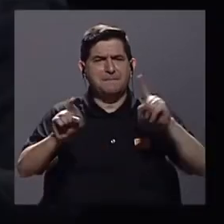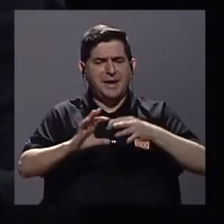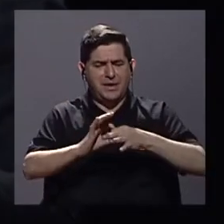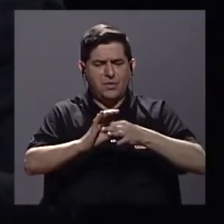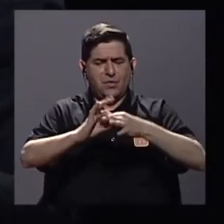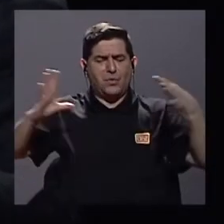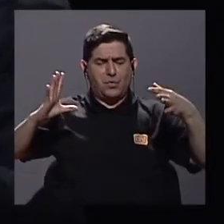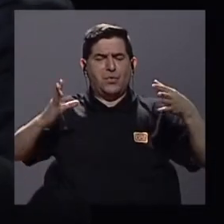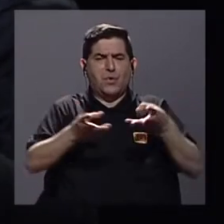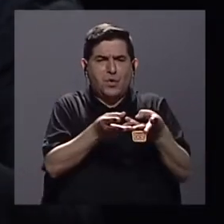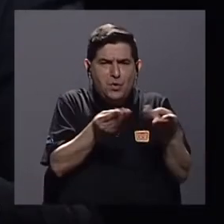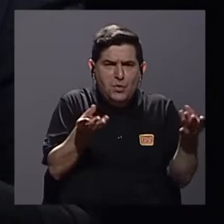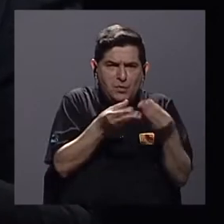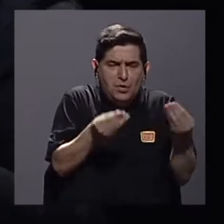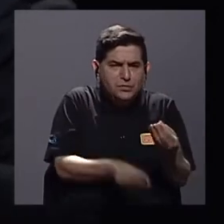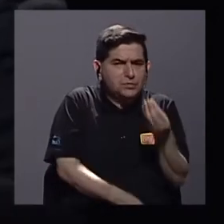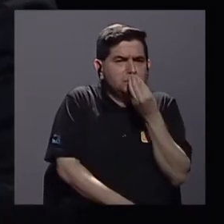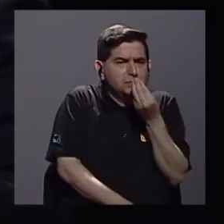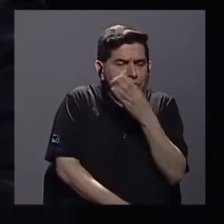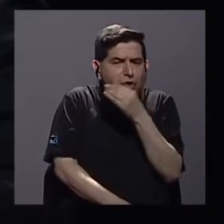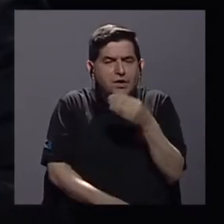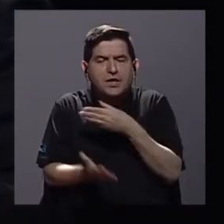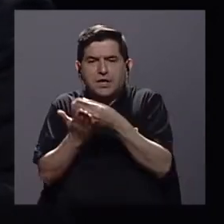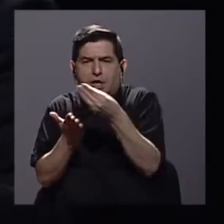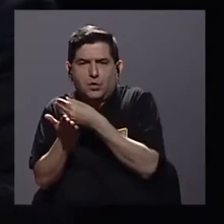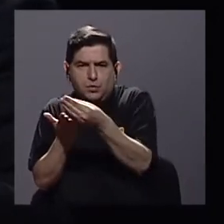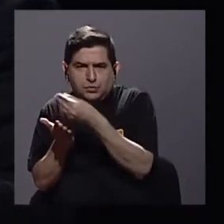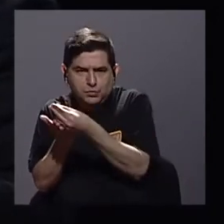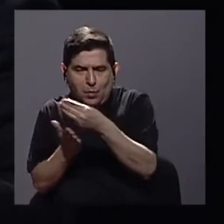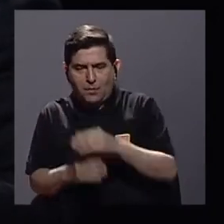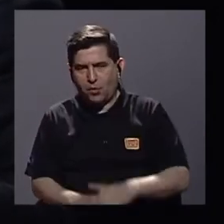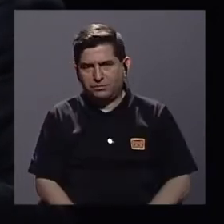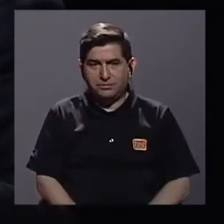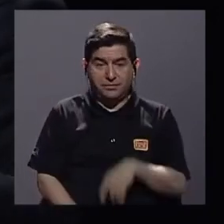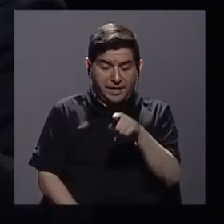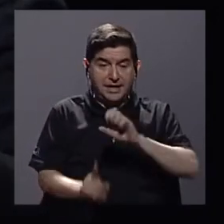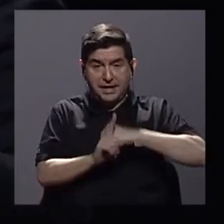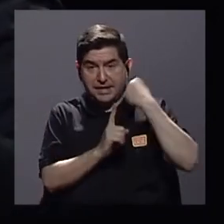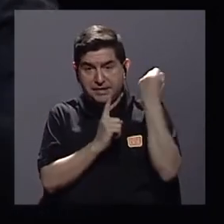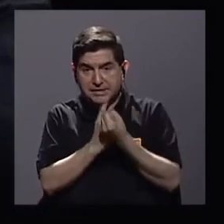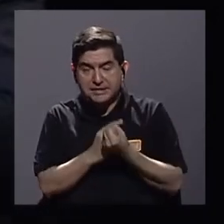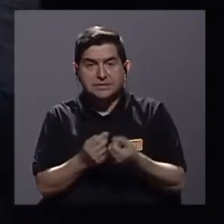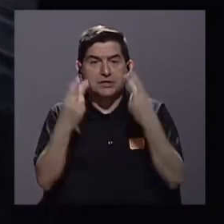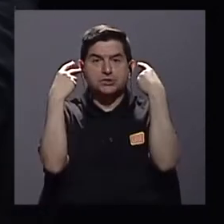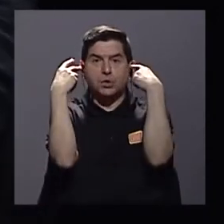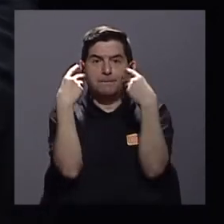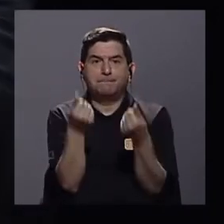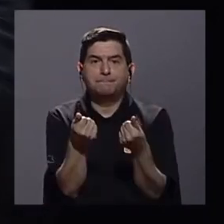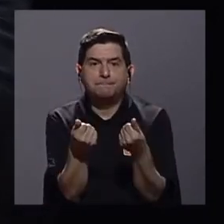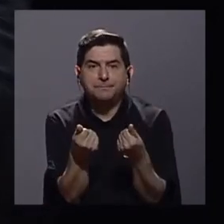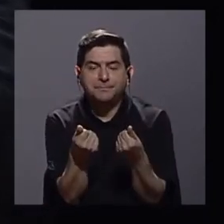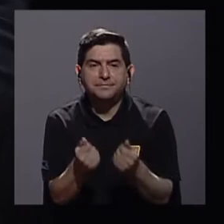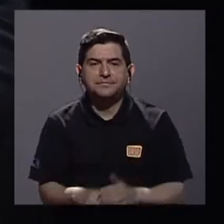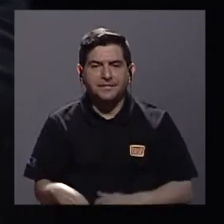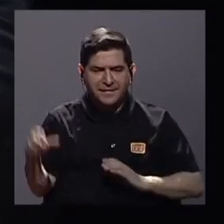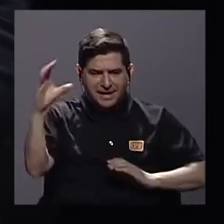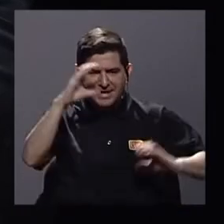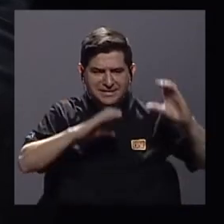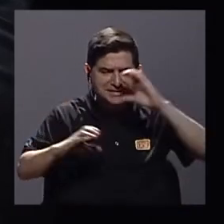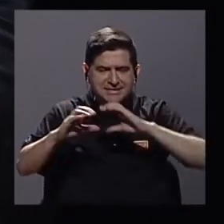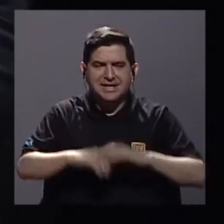producción de los alimentos y el consumo y eso causa de inmediato que desde las ciencias